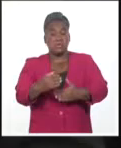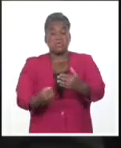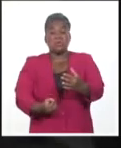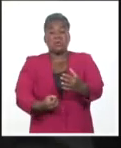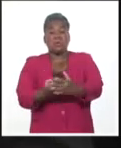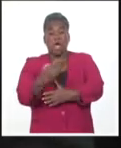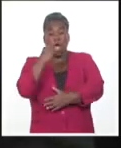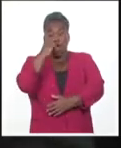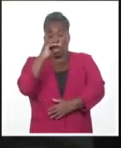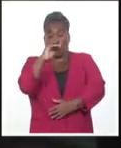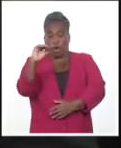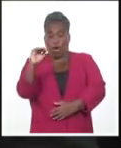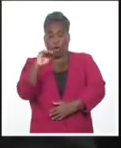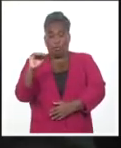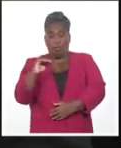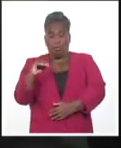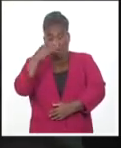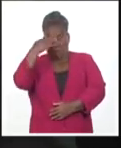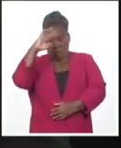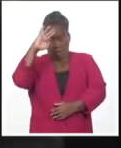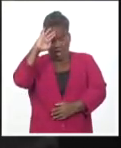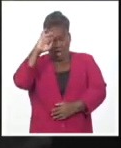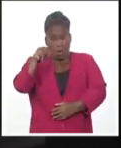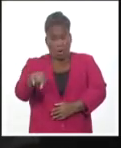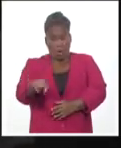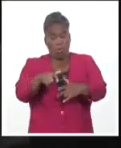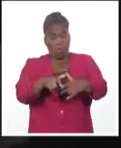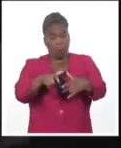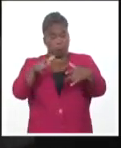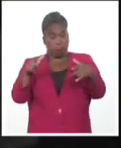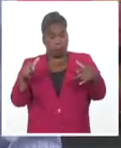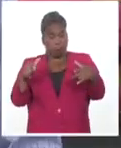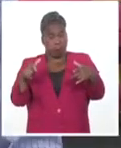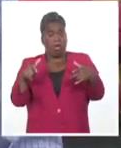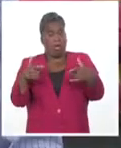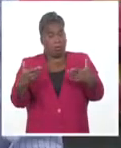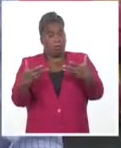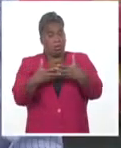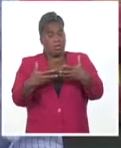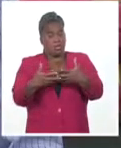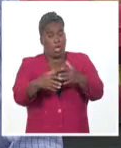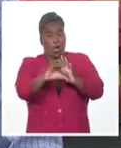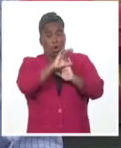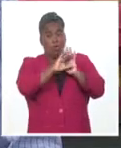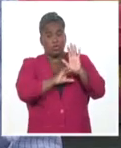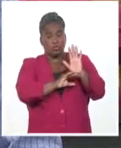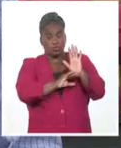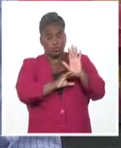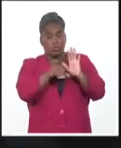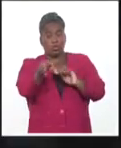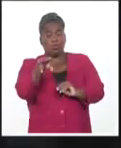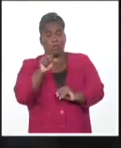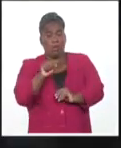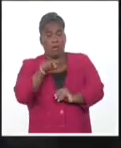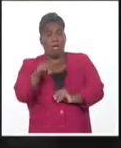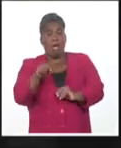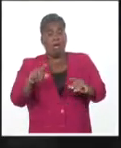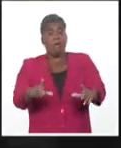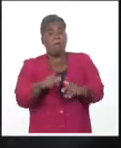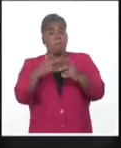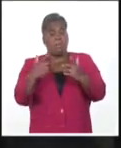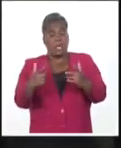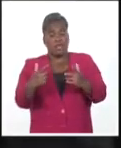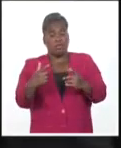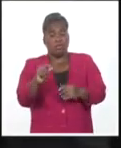en nuestro país se ha incrementado en consonancia con la joven constitución. En cumplimiento de este postulado esencial,